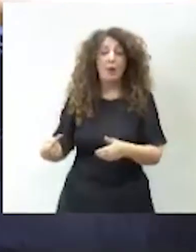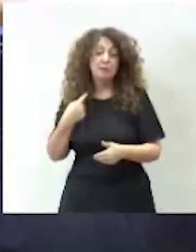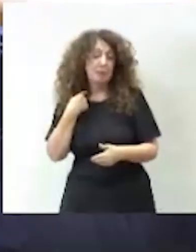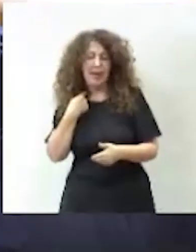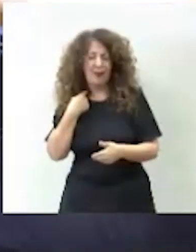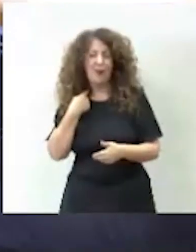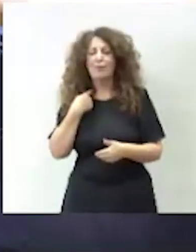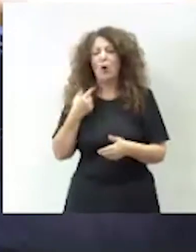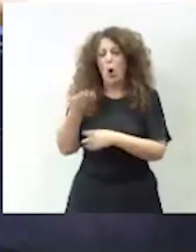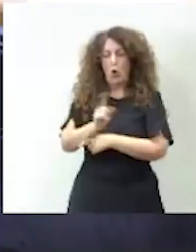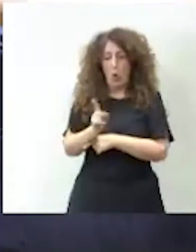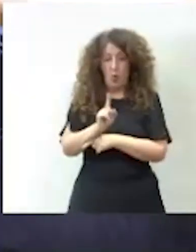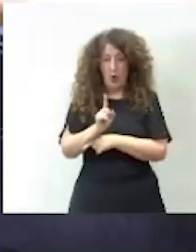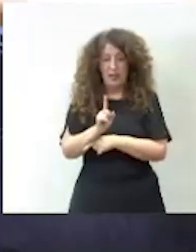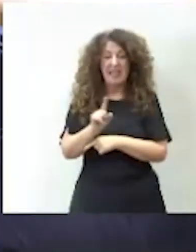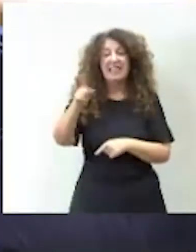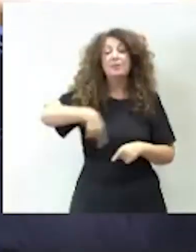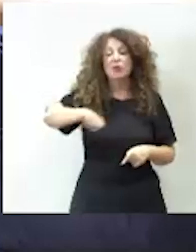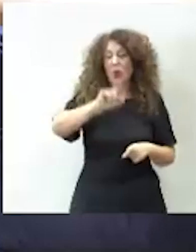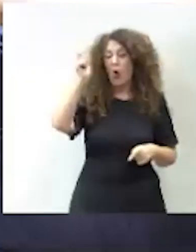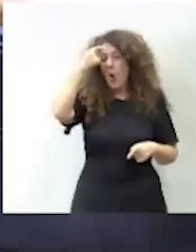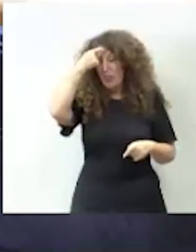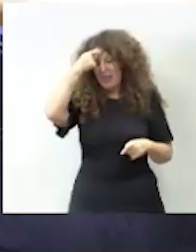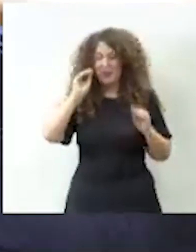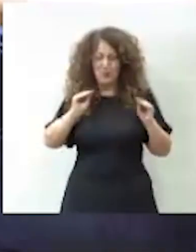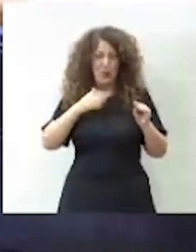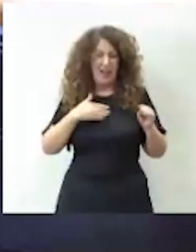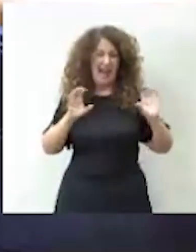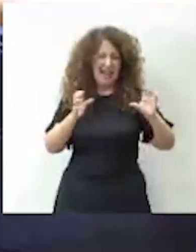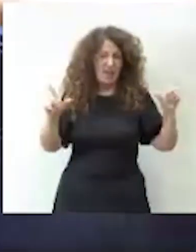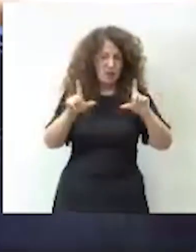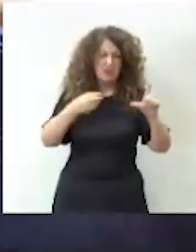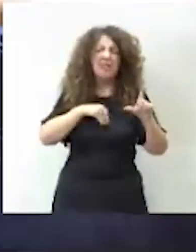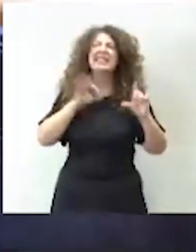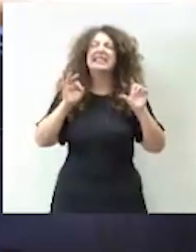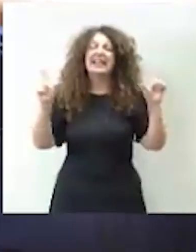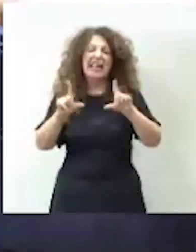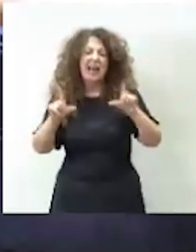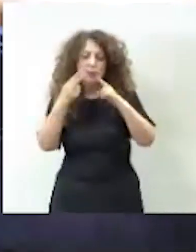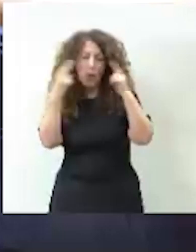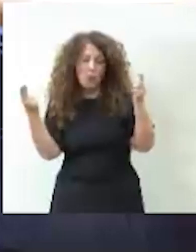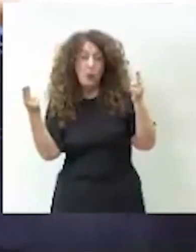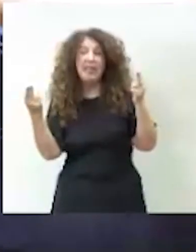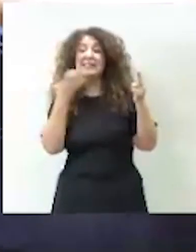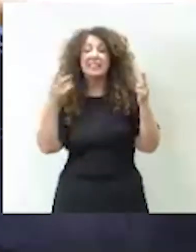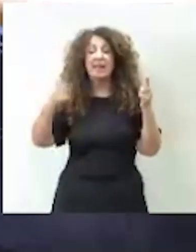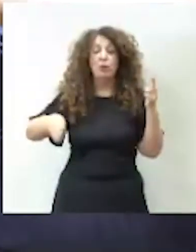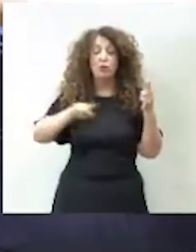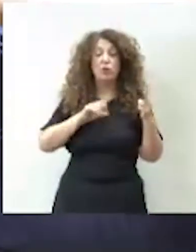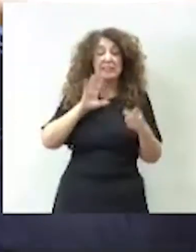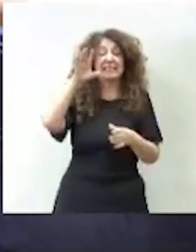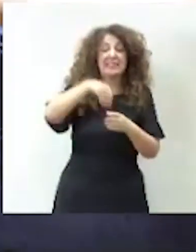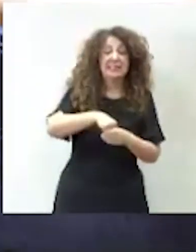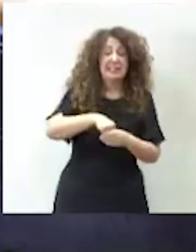voy. Ese es el concepto que tienen ustedes de RTVE y en general de las teles públicas. Que, por cierto, cuando gobiernan en las distintas